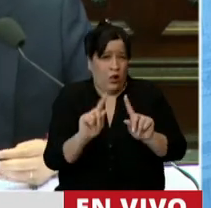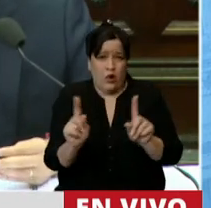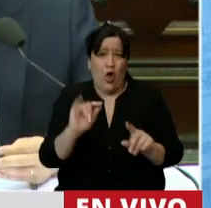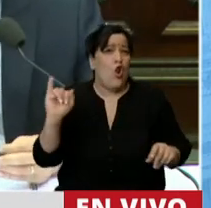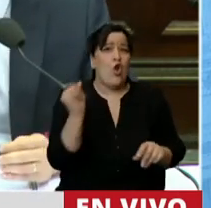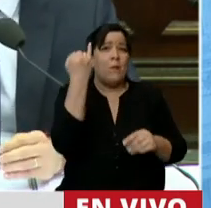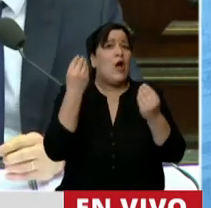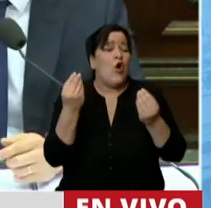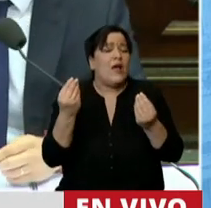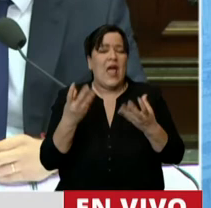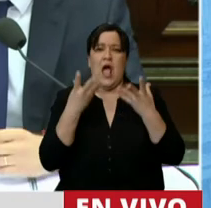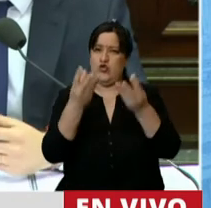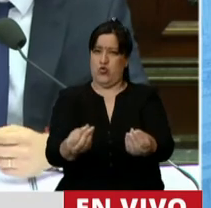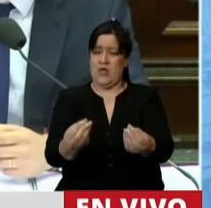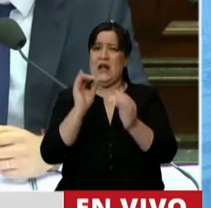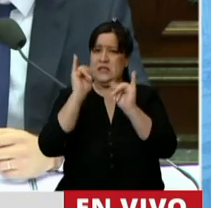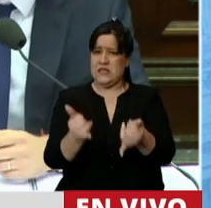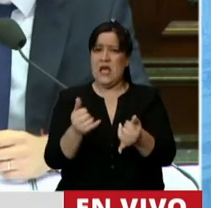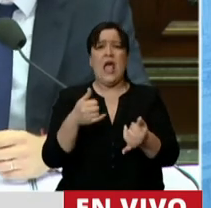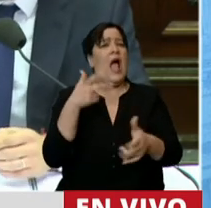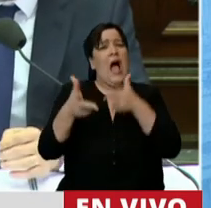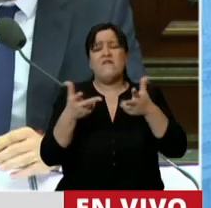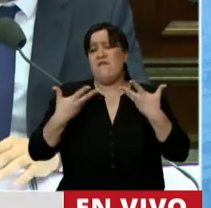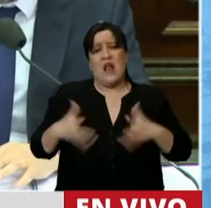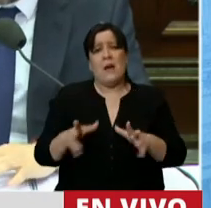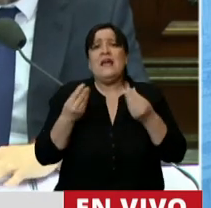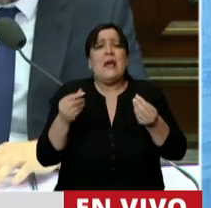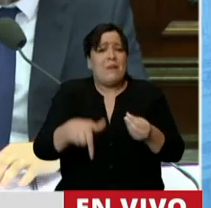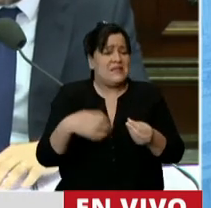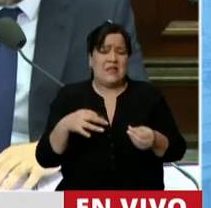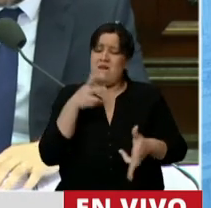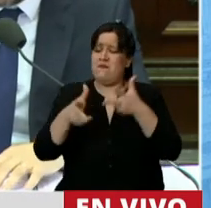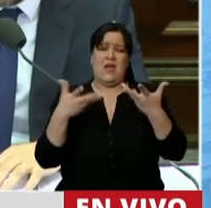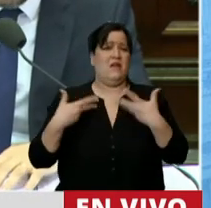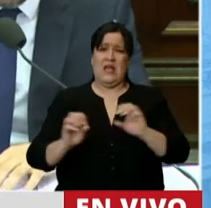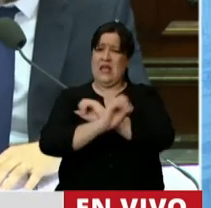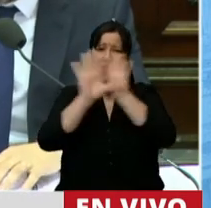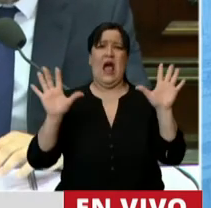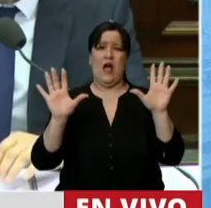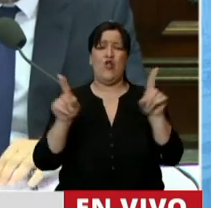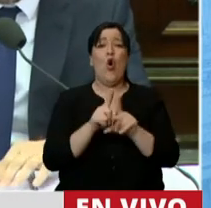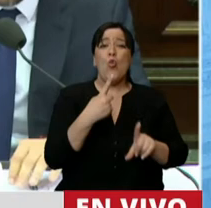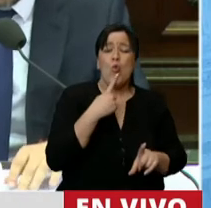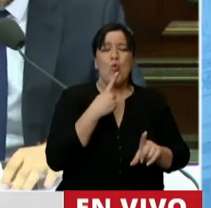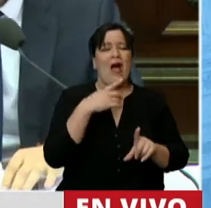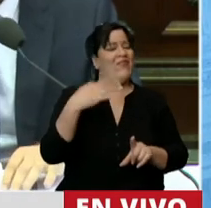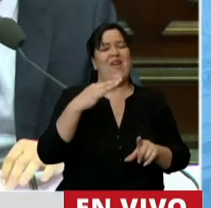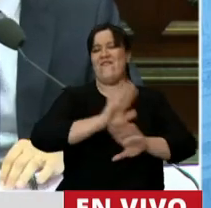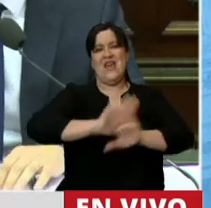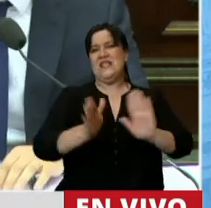hacer nosotros es ayudarlo. Y hablar con franqueza de lo que pasa. Incertidumbre hay que despejarla.